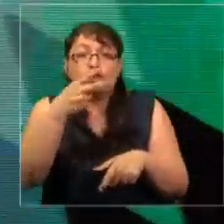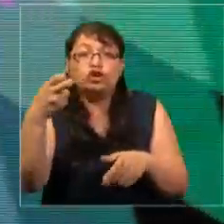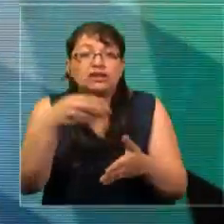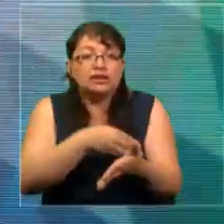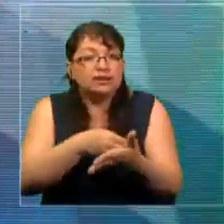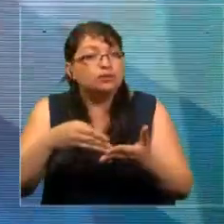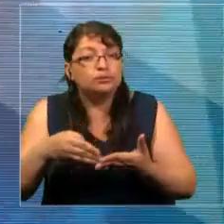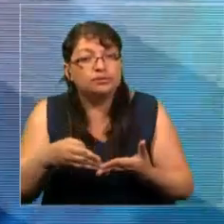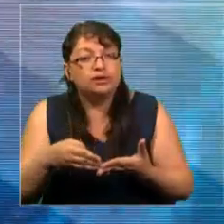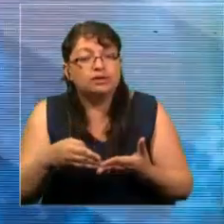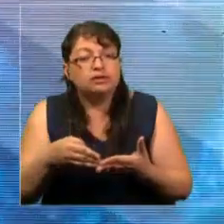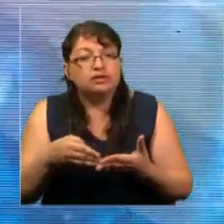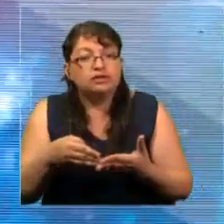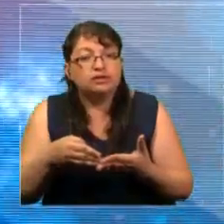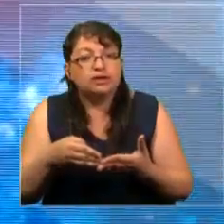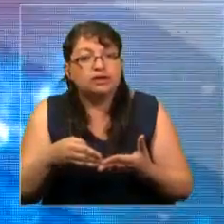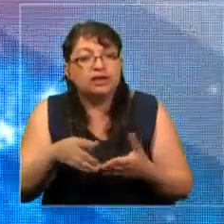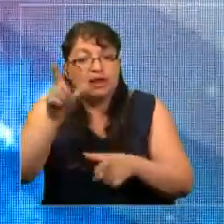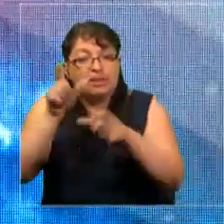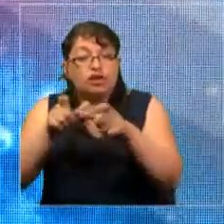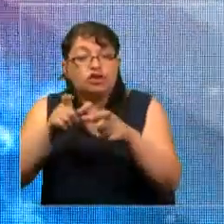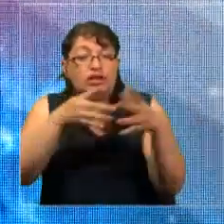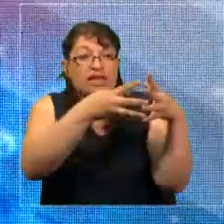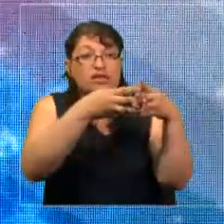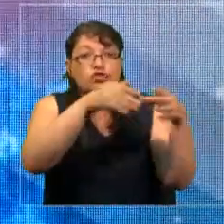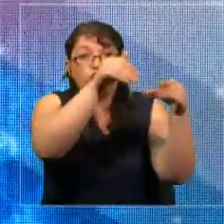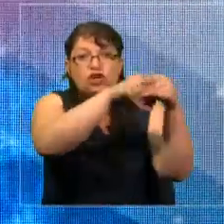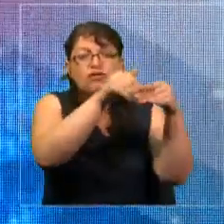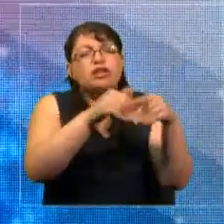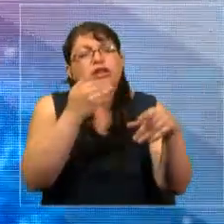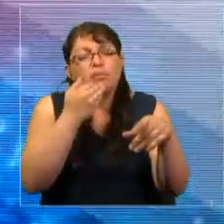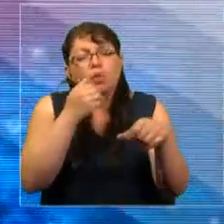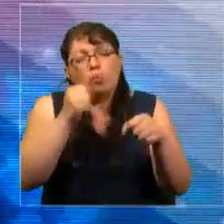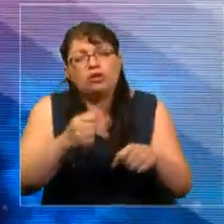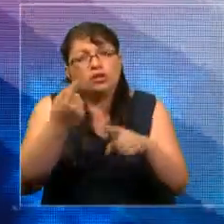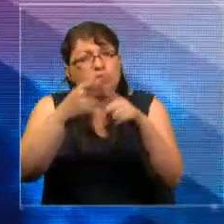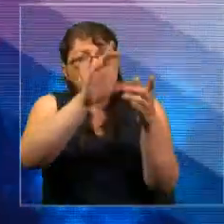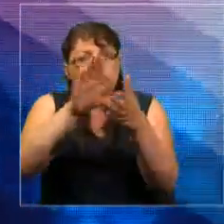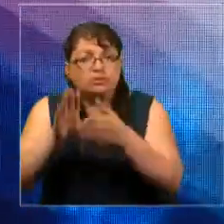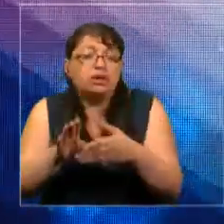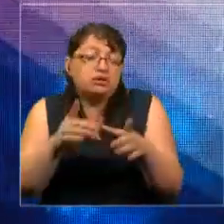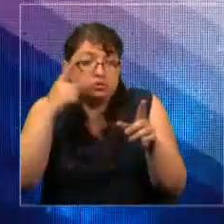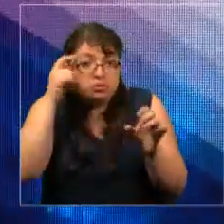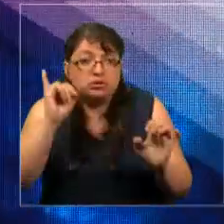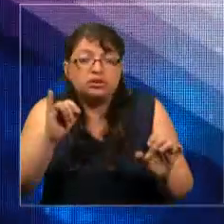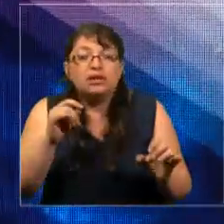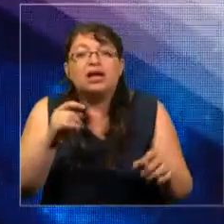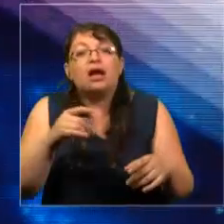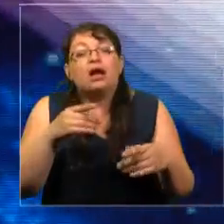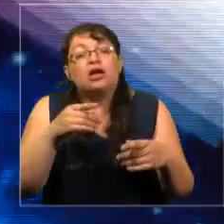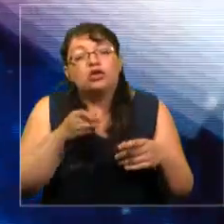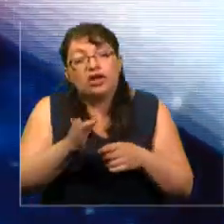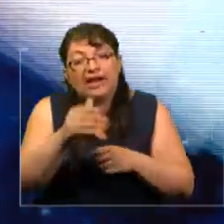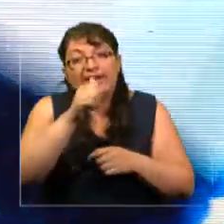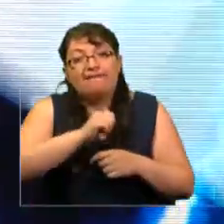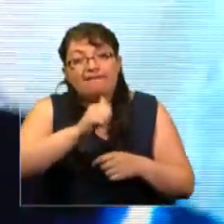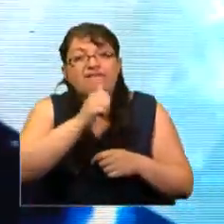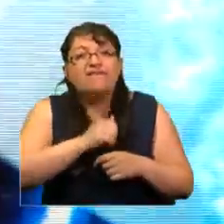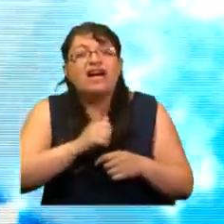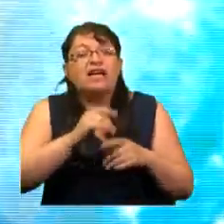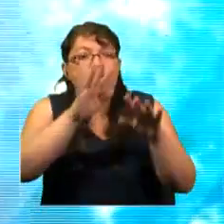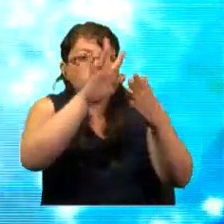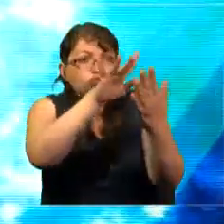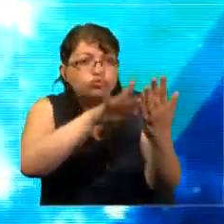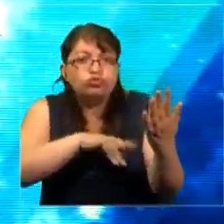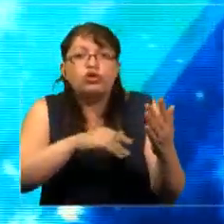de electores de Estados Unidos, probablemente de otros países también. Aún estamos esperando el informe